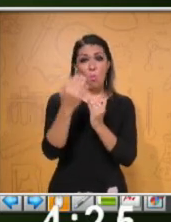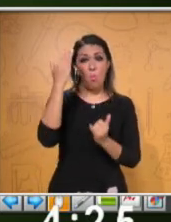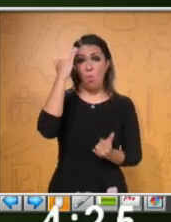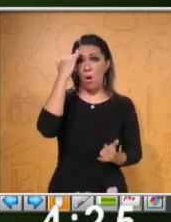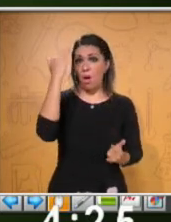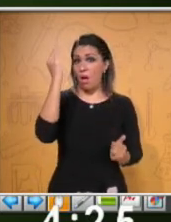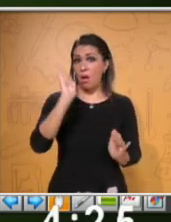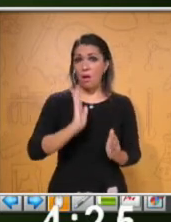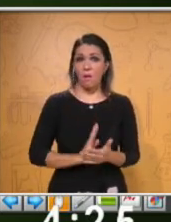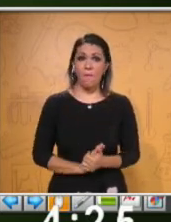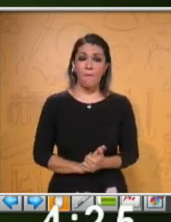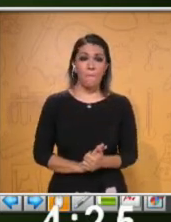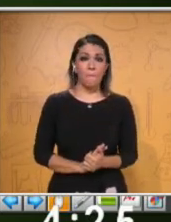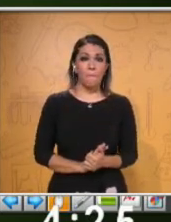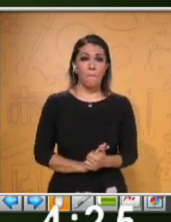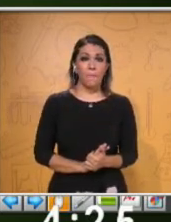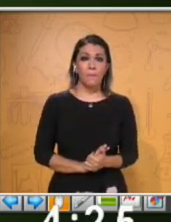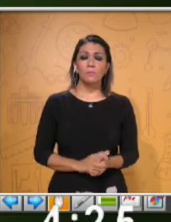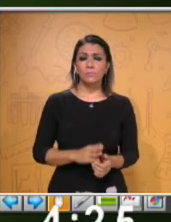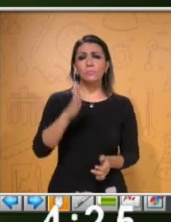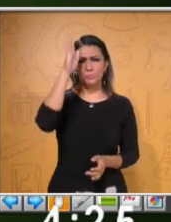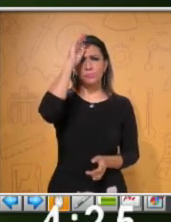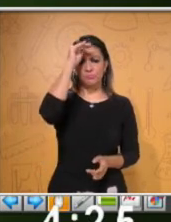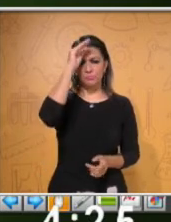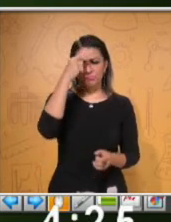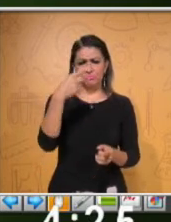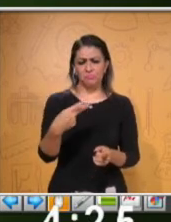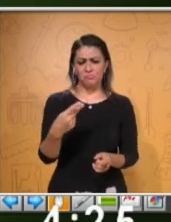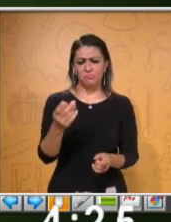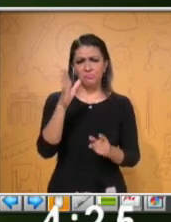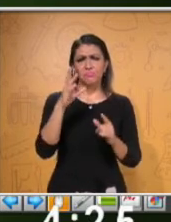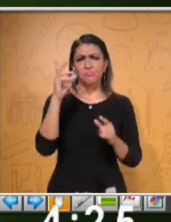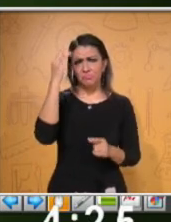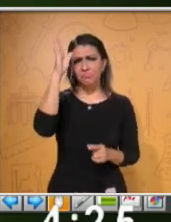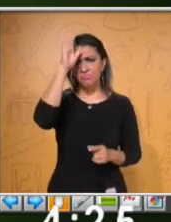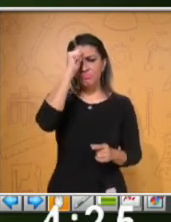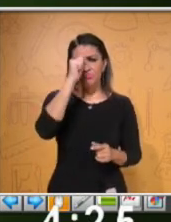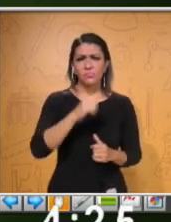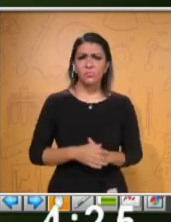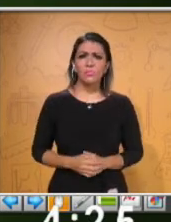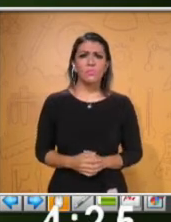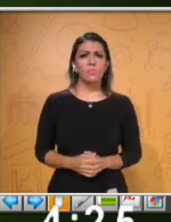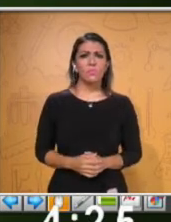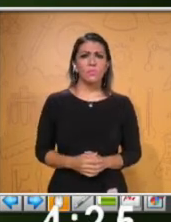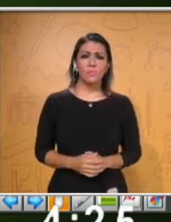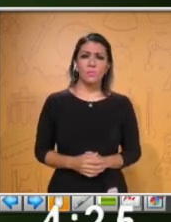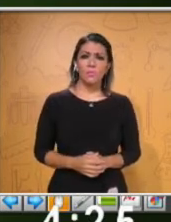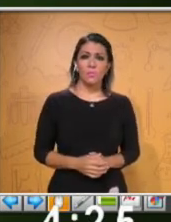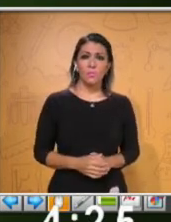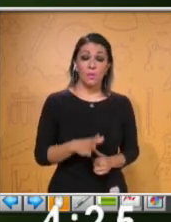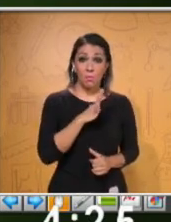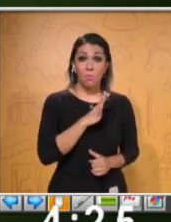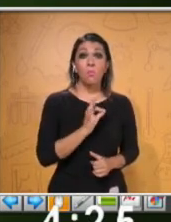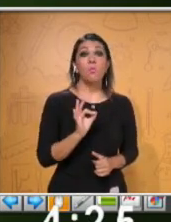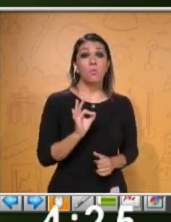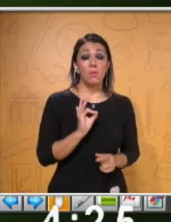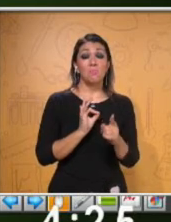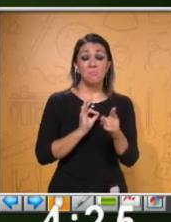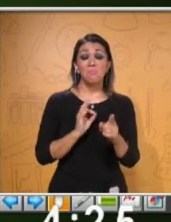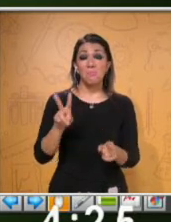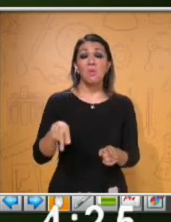I agree with you. Estoy de acuerdo contigo. You could be right. Podrías estar en lo cierto.